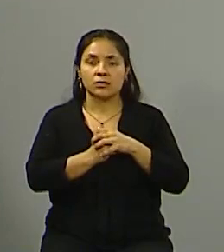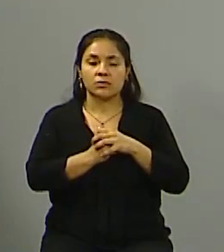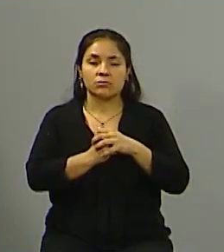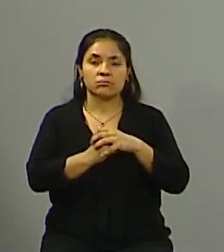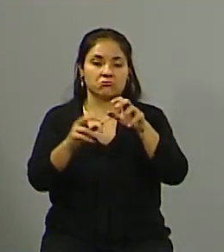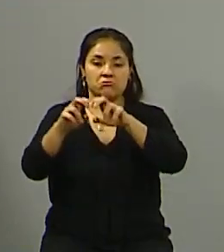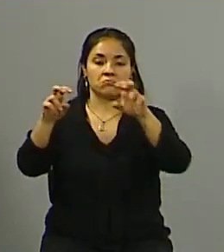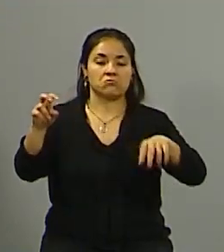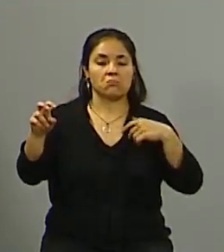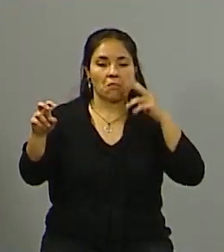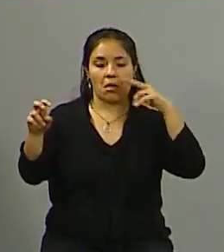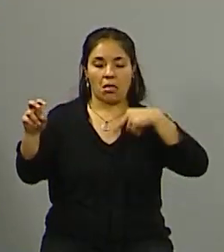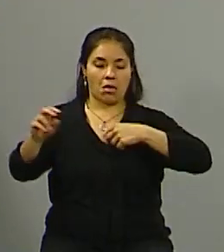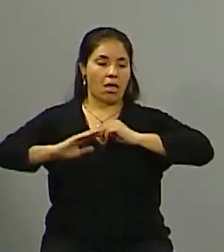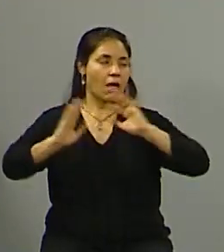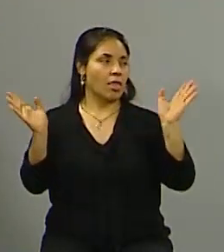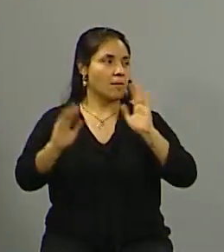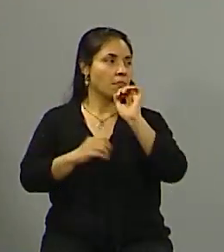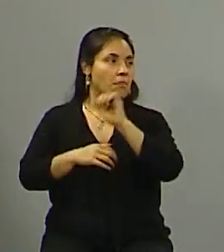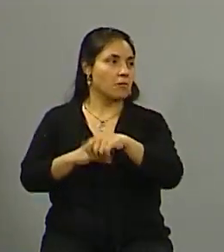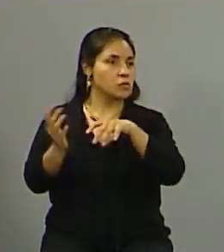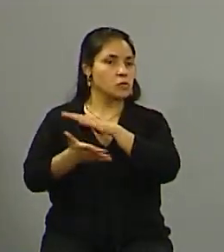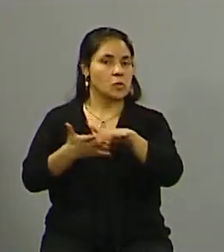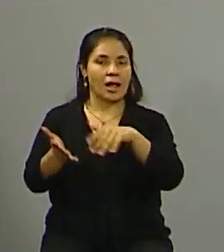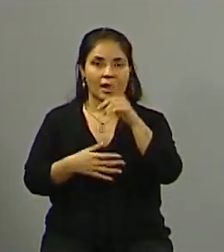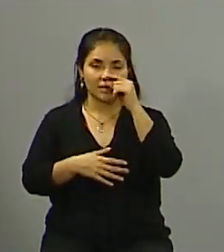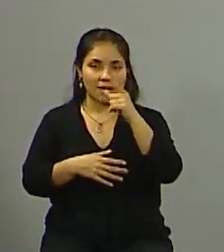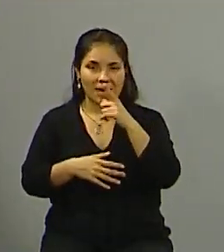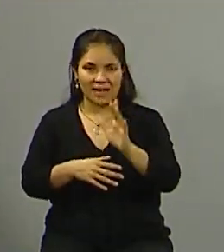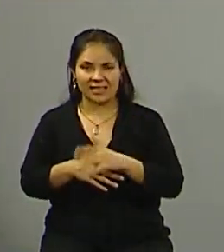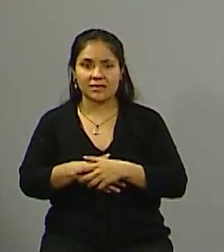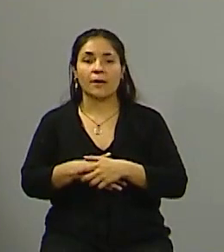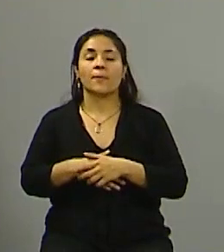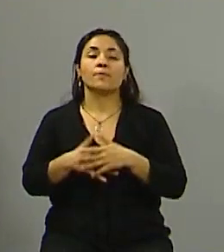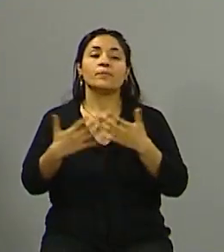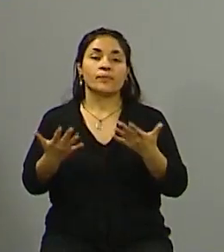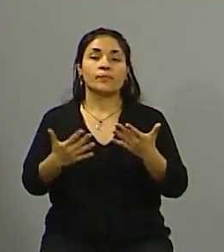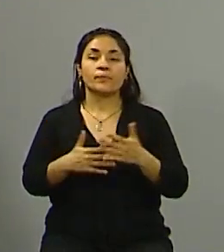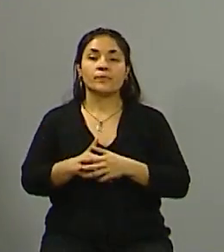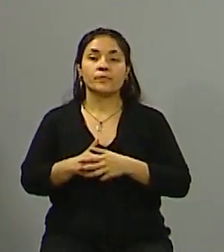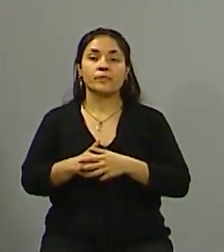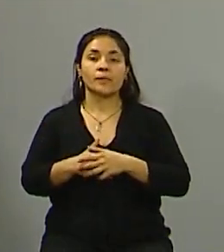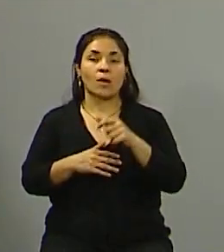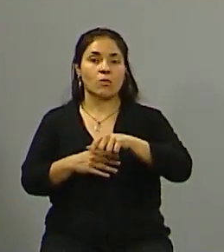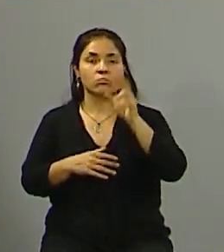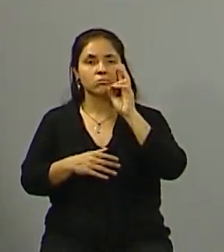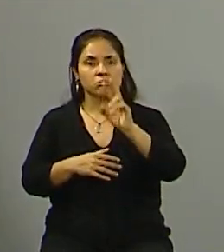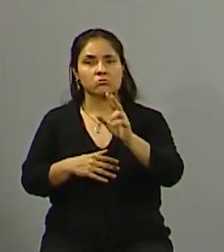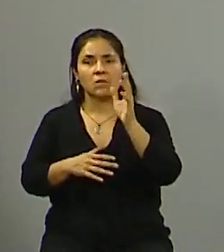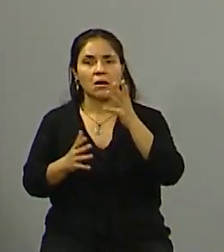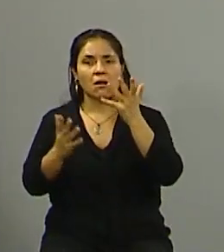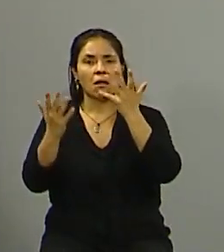pensó en él y no pensó en la ciudadanía de la acera y hoy día estamos viendo lugares abandonados,